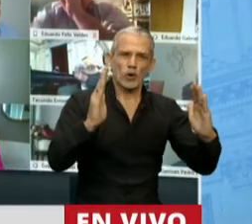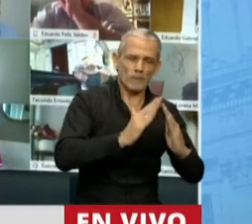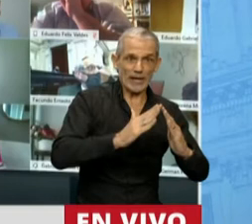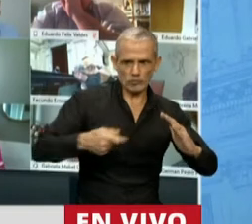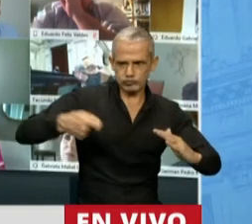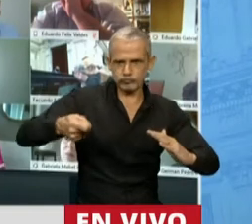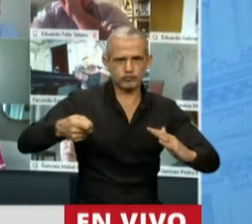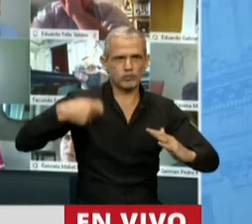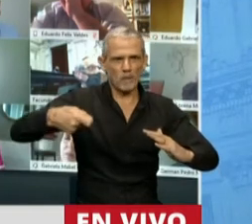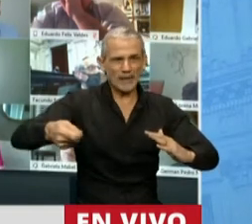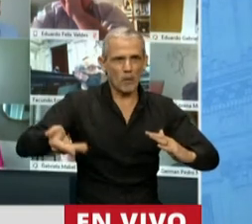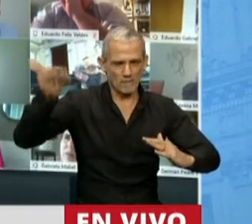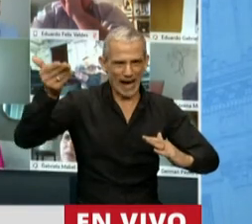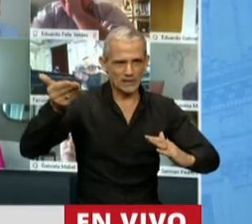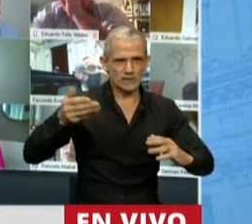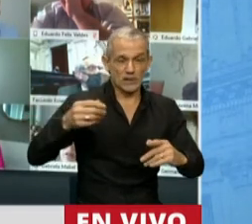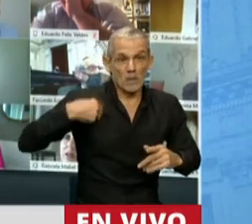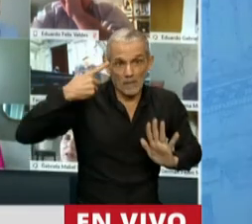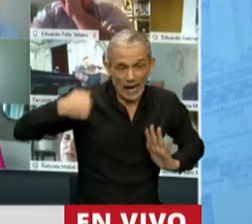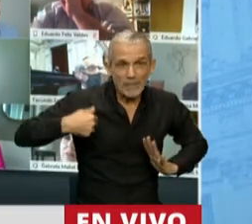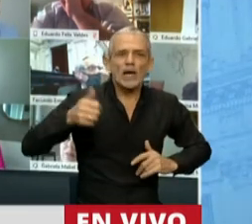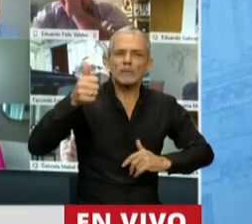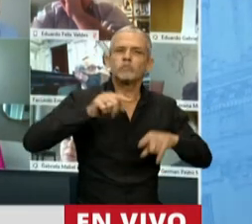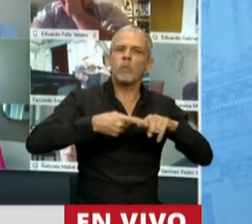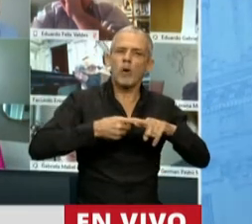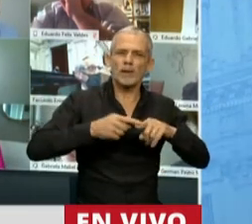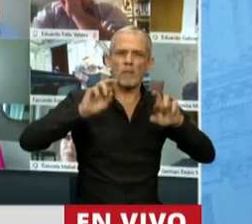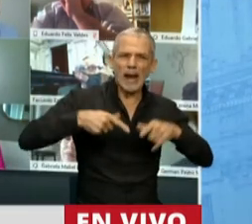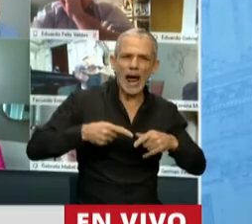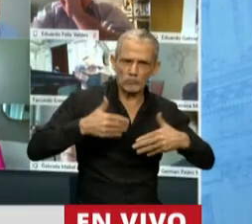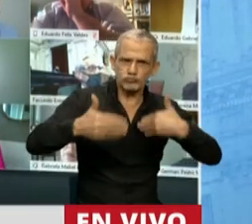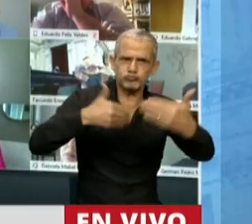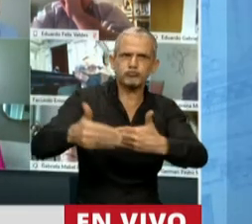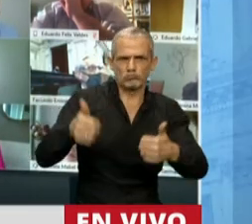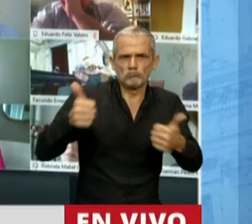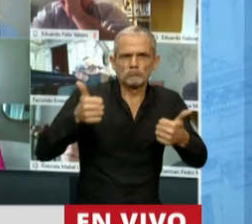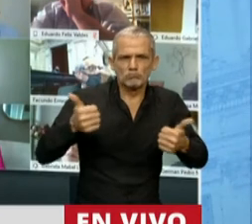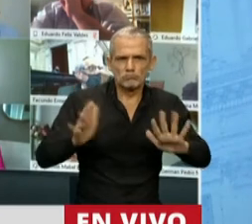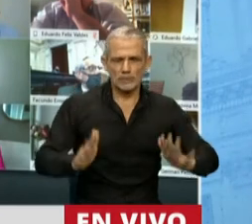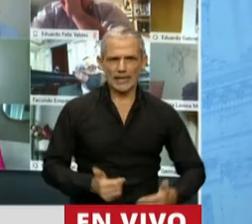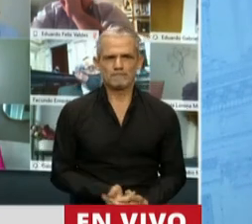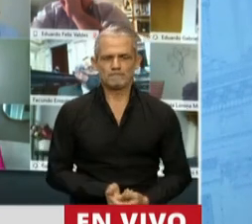Me atrevo a decir todo un éxito de la política que se viene llevando adelante.